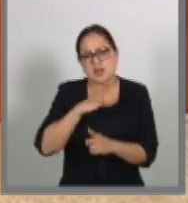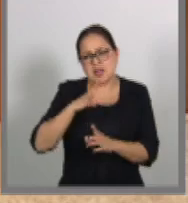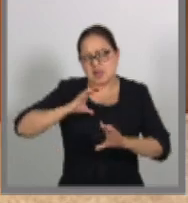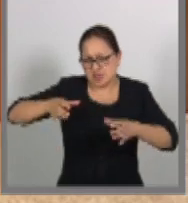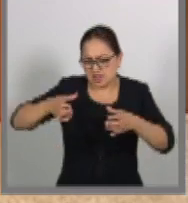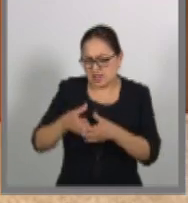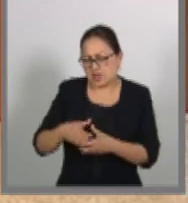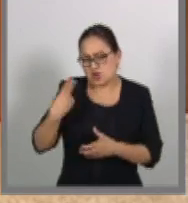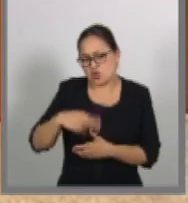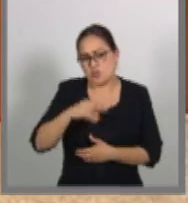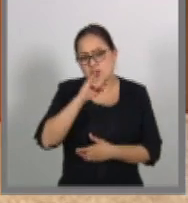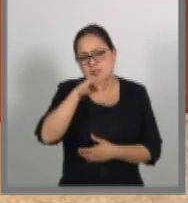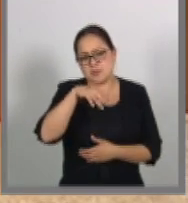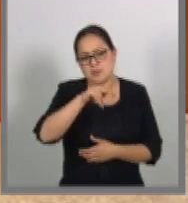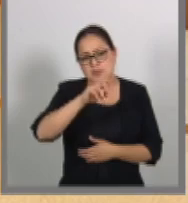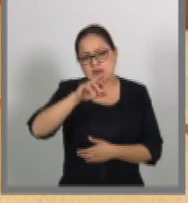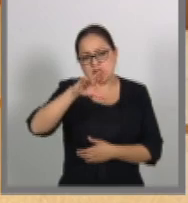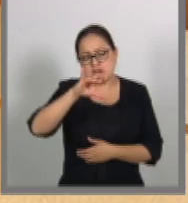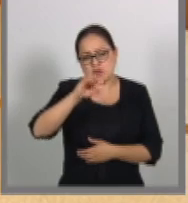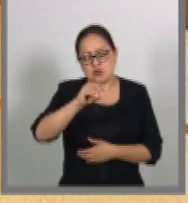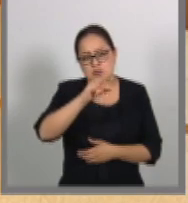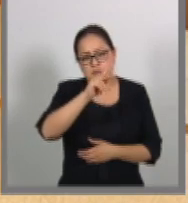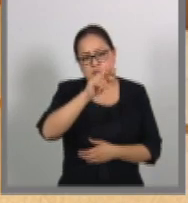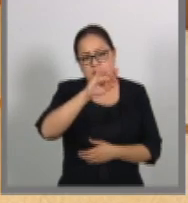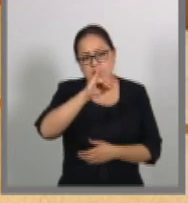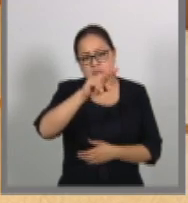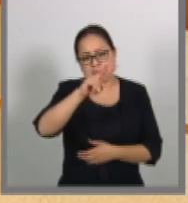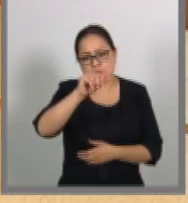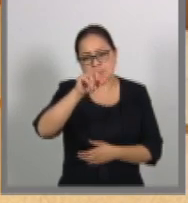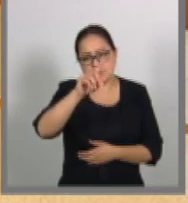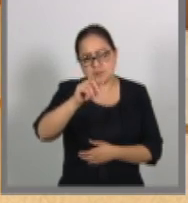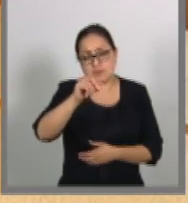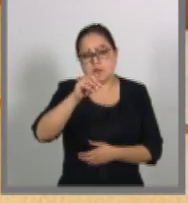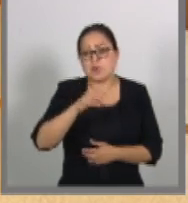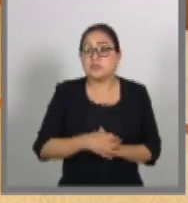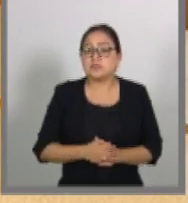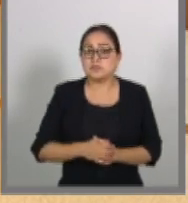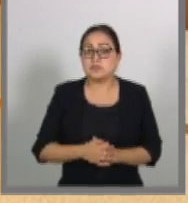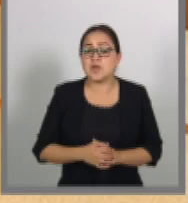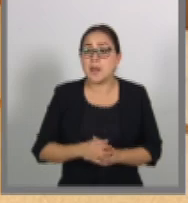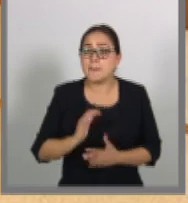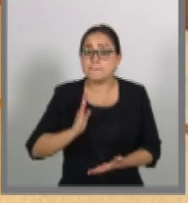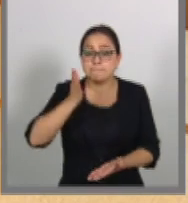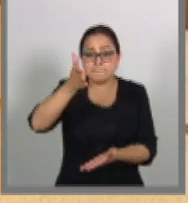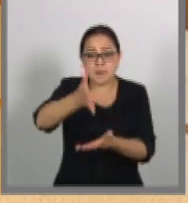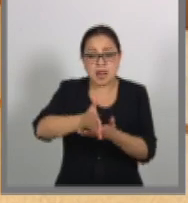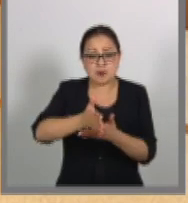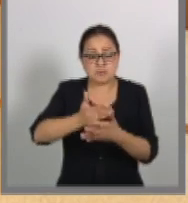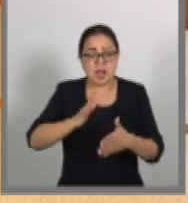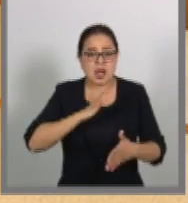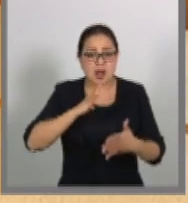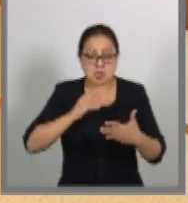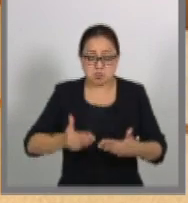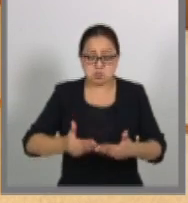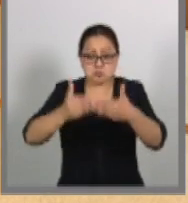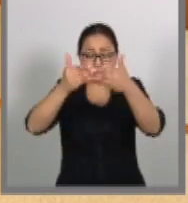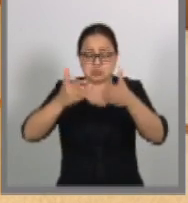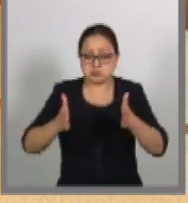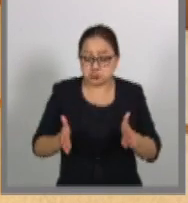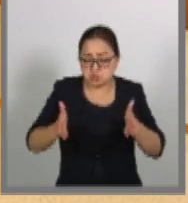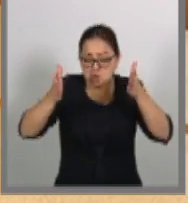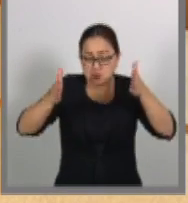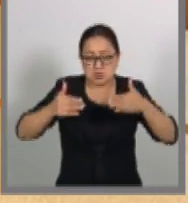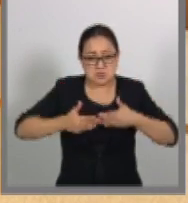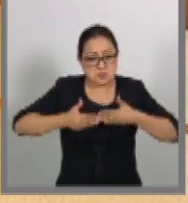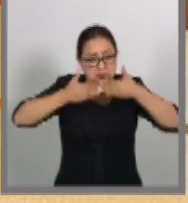privado se llama, como en donde llegan, bardean todo, todo el territorio que quieran, y